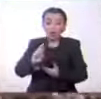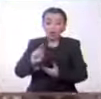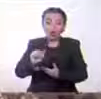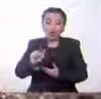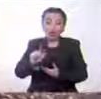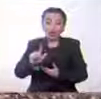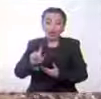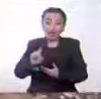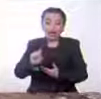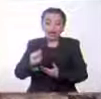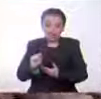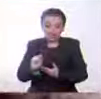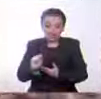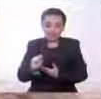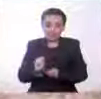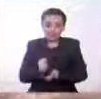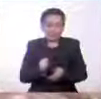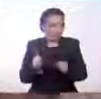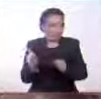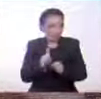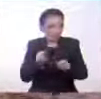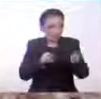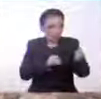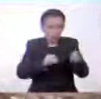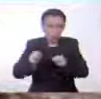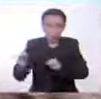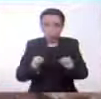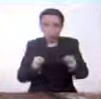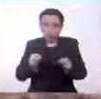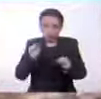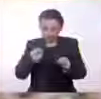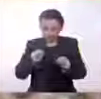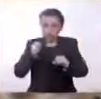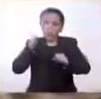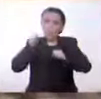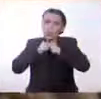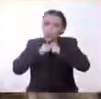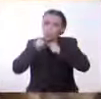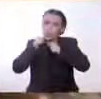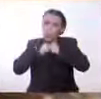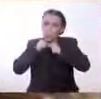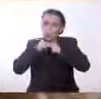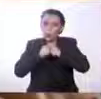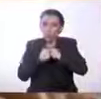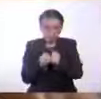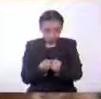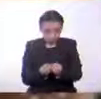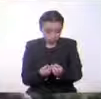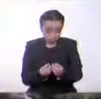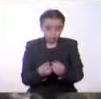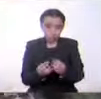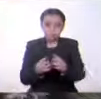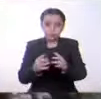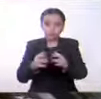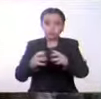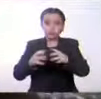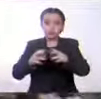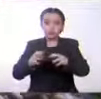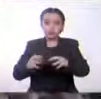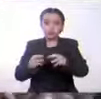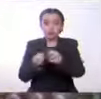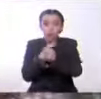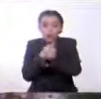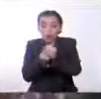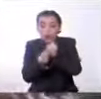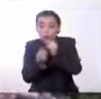muchos de ellos tienen una consistencia dura. El coral también se reproduce por medio de